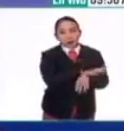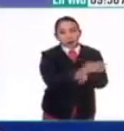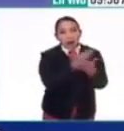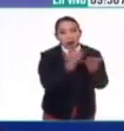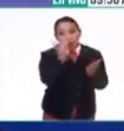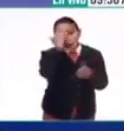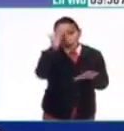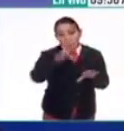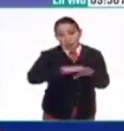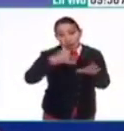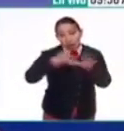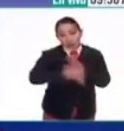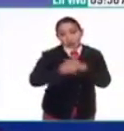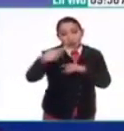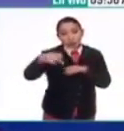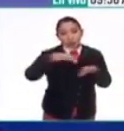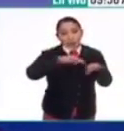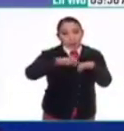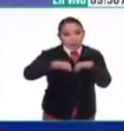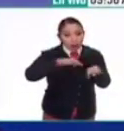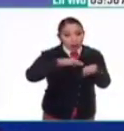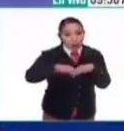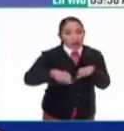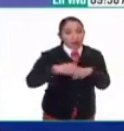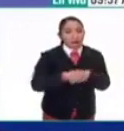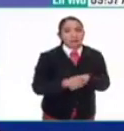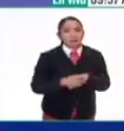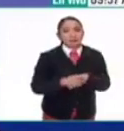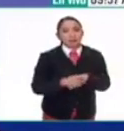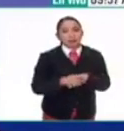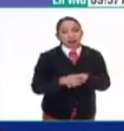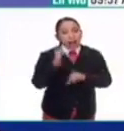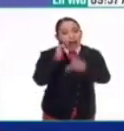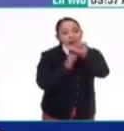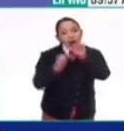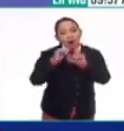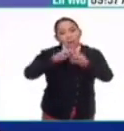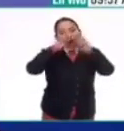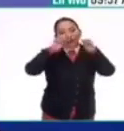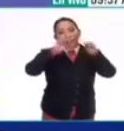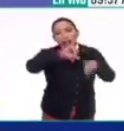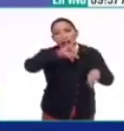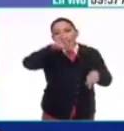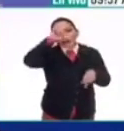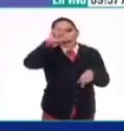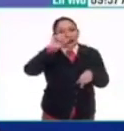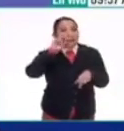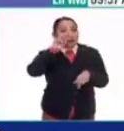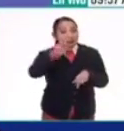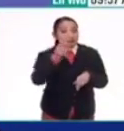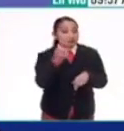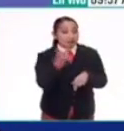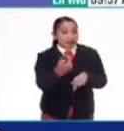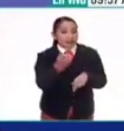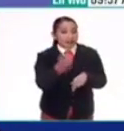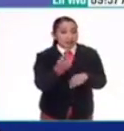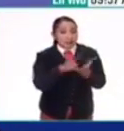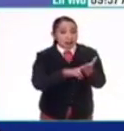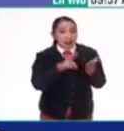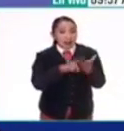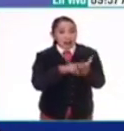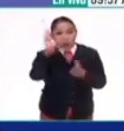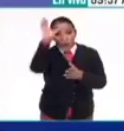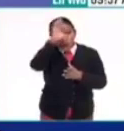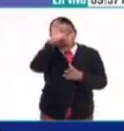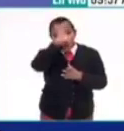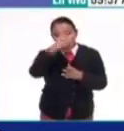de conocer más de este trabajo que he realizado de arqueología en las altas montañas y pues ver precisamente esta riqueza cultural